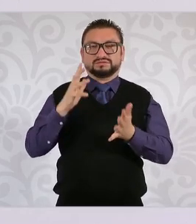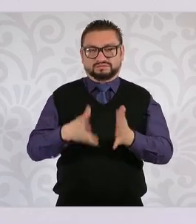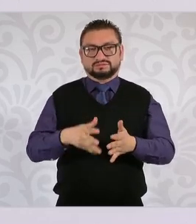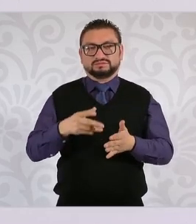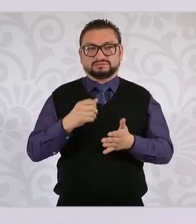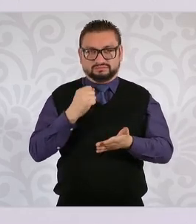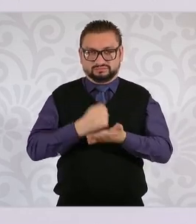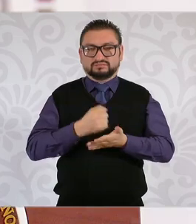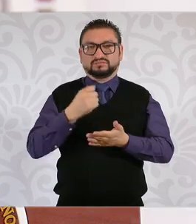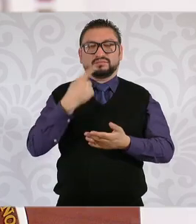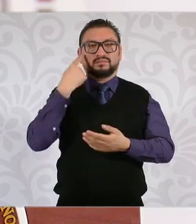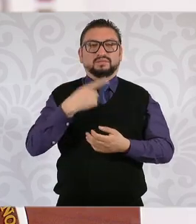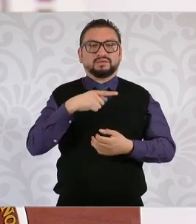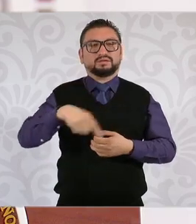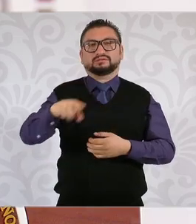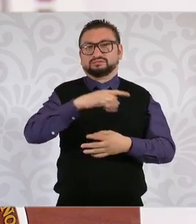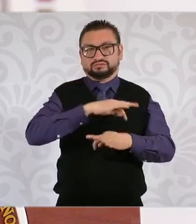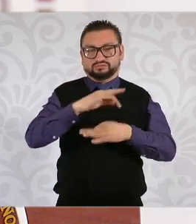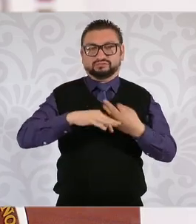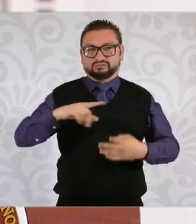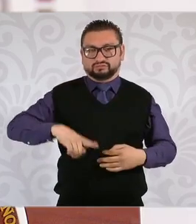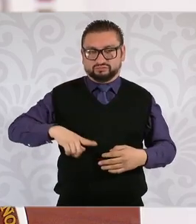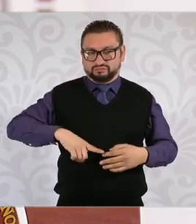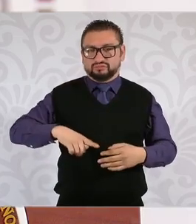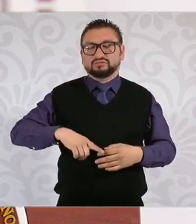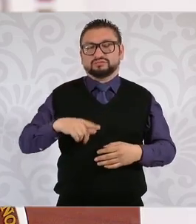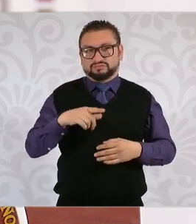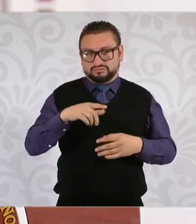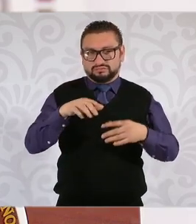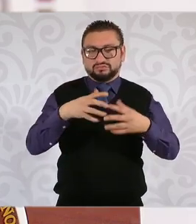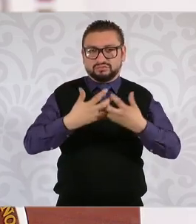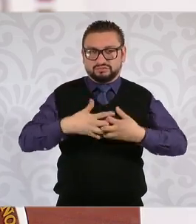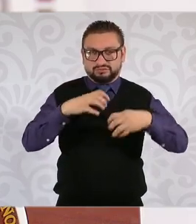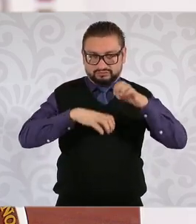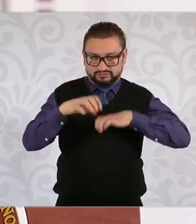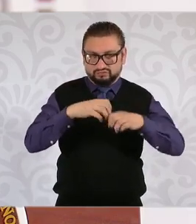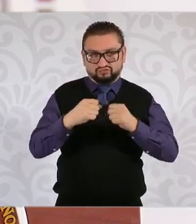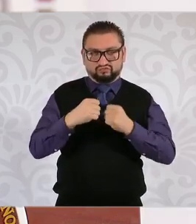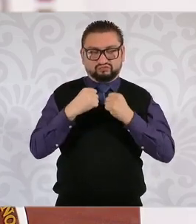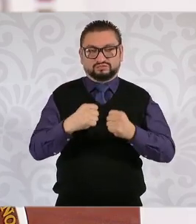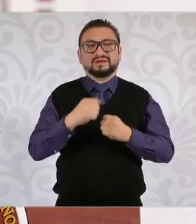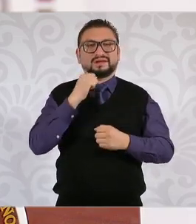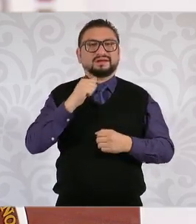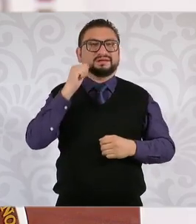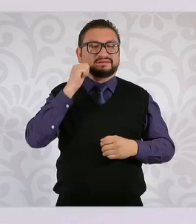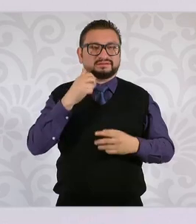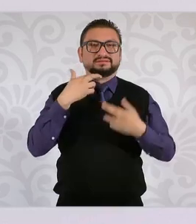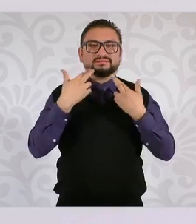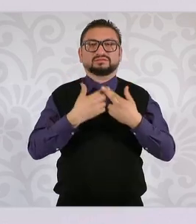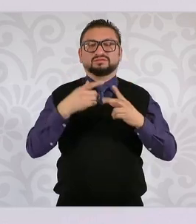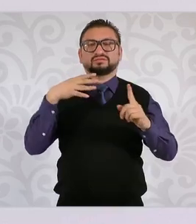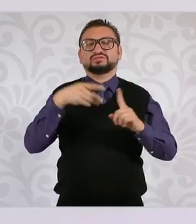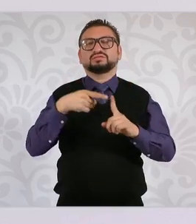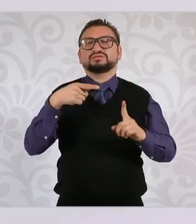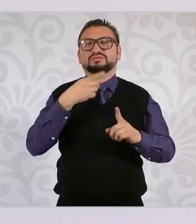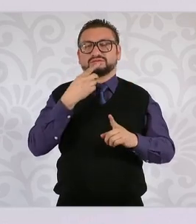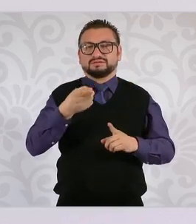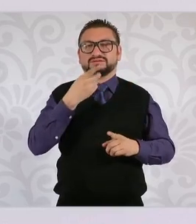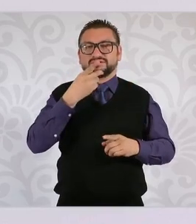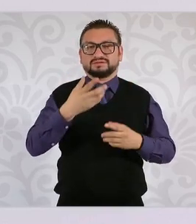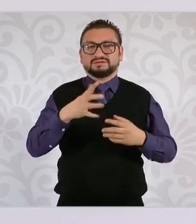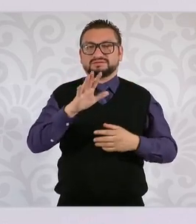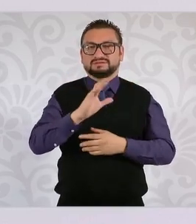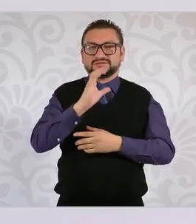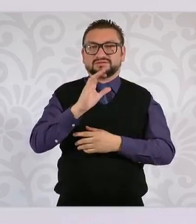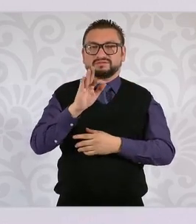hace fortalecer a las empresas públicas. Y como expliqué ayer en la reunión con los empresarios, el objetivo es que CFE tenga